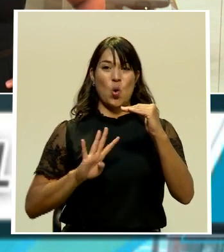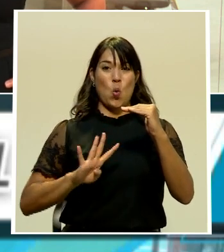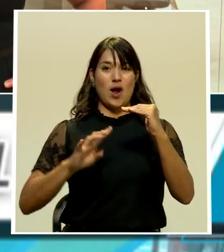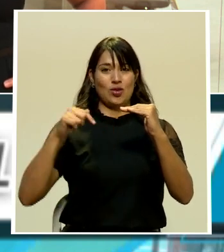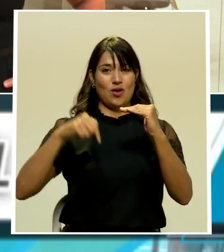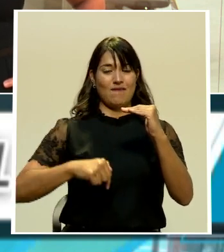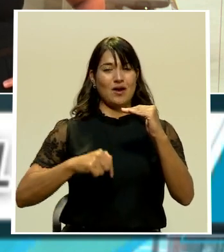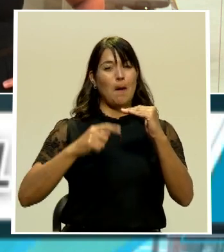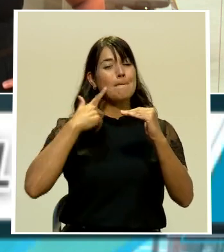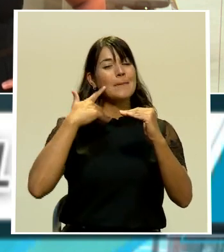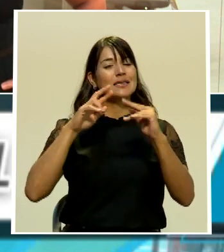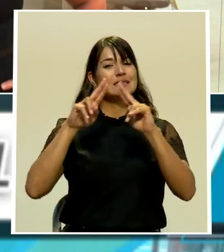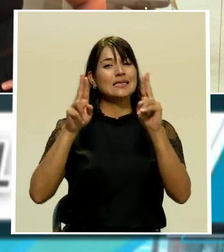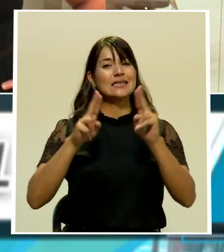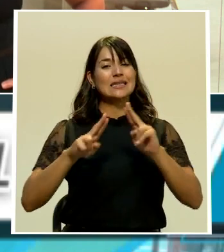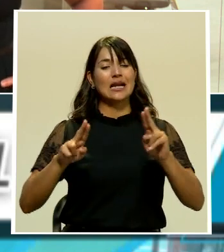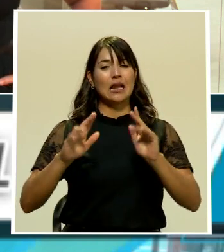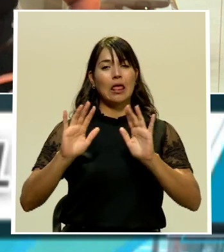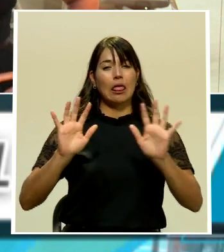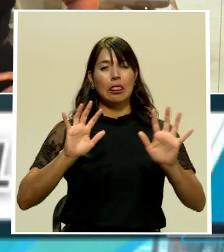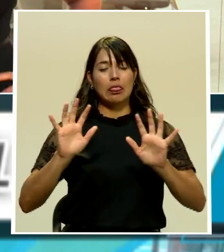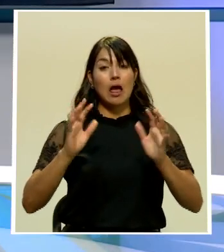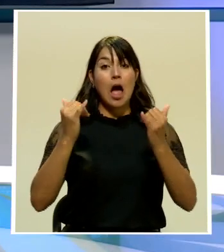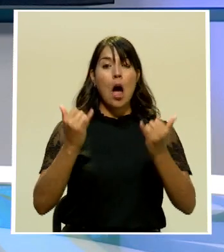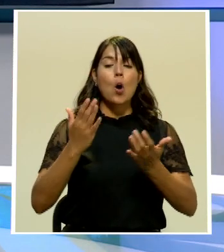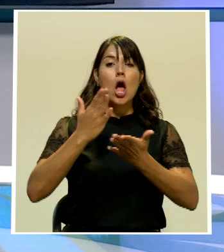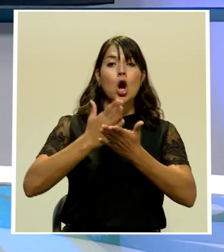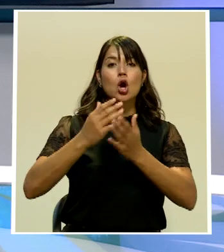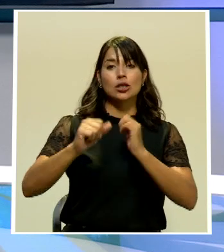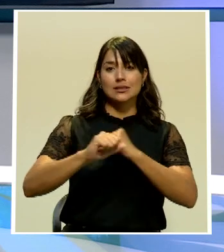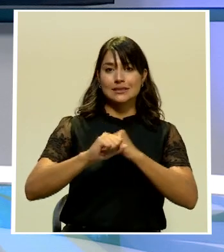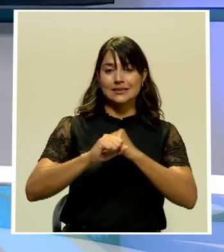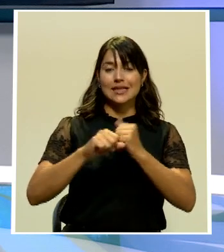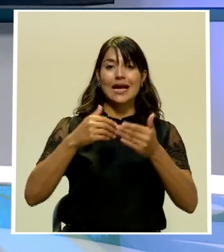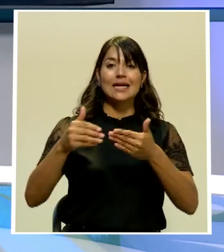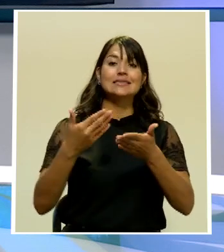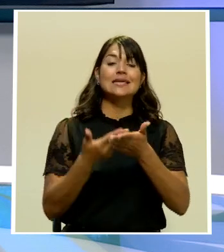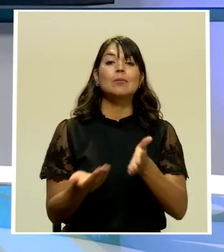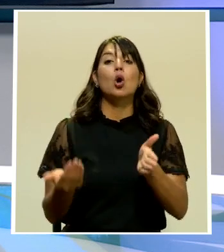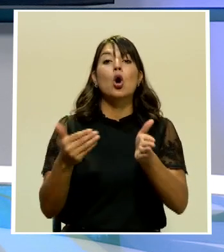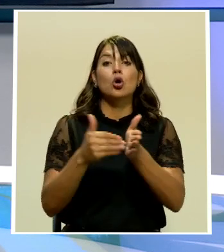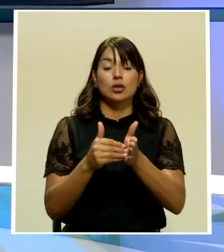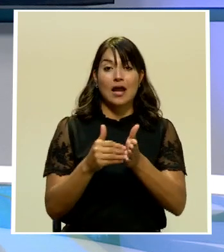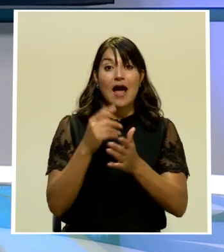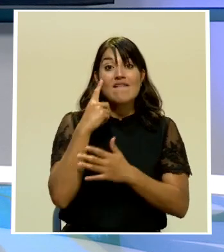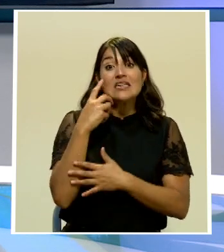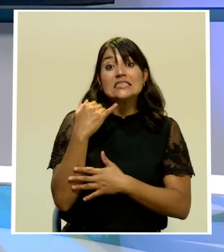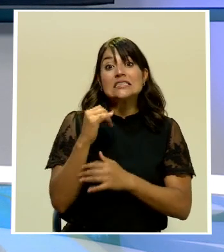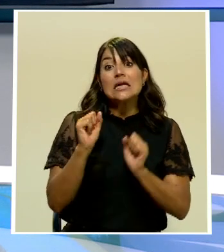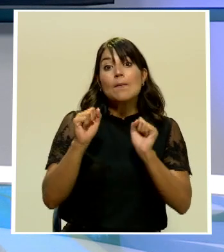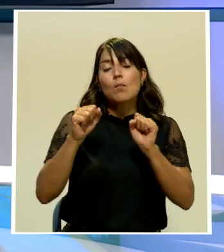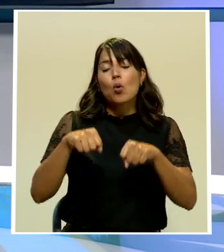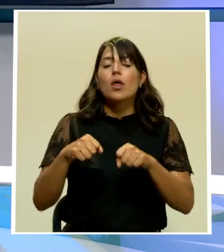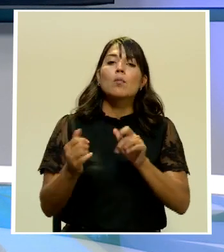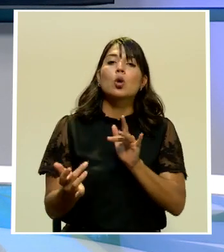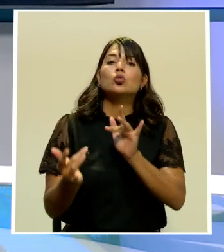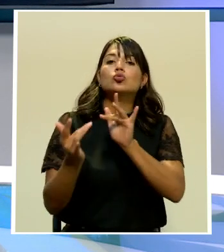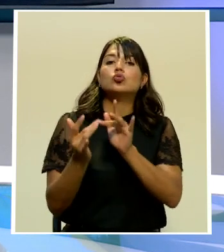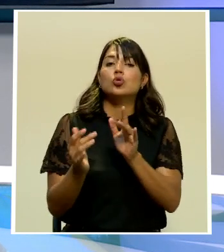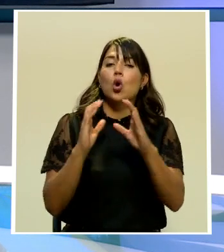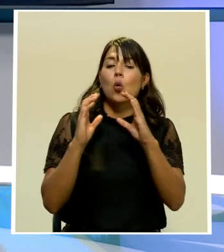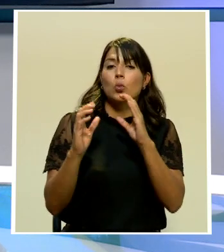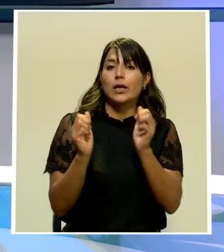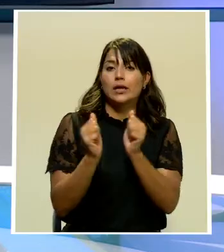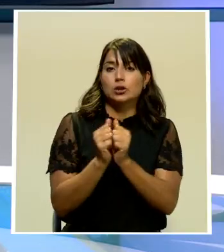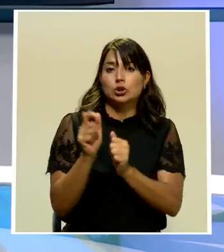un corte comercial y enseguida regresamos a ver si podemos restablecer la comunicación.